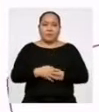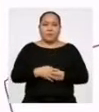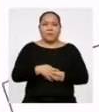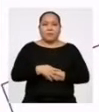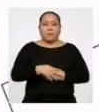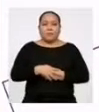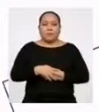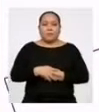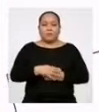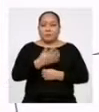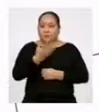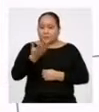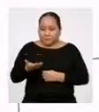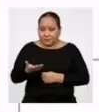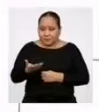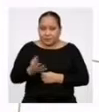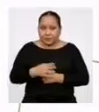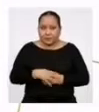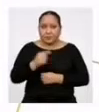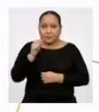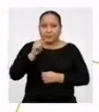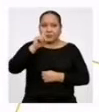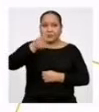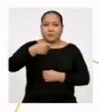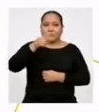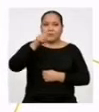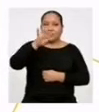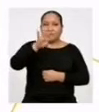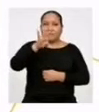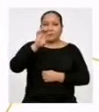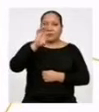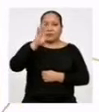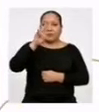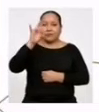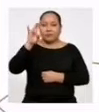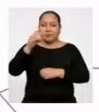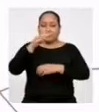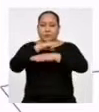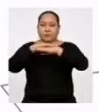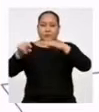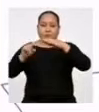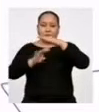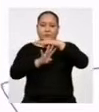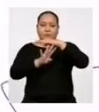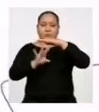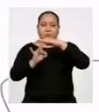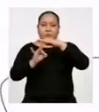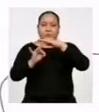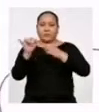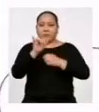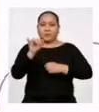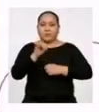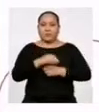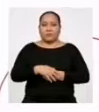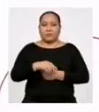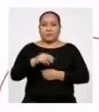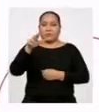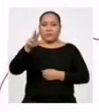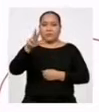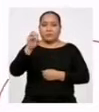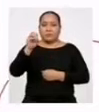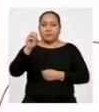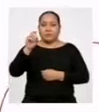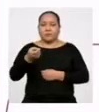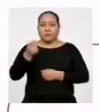Entonces, 1477 entre 48 es igual a 30